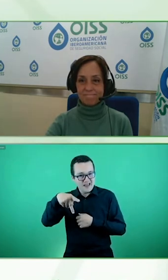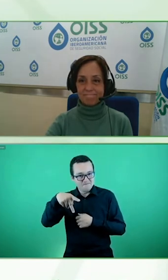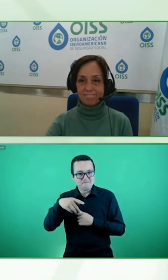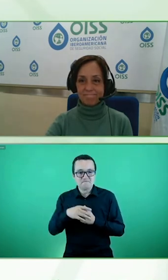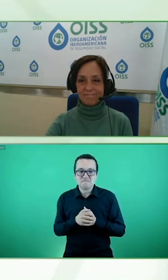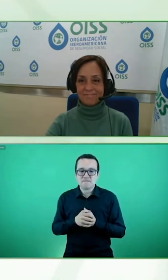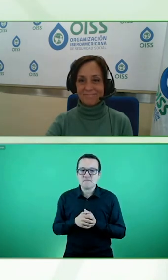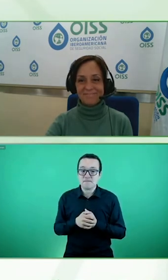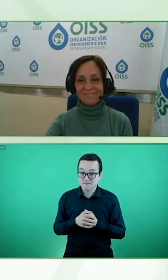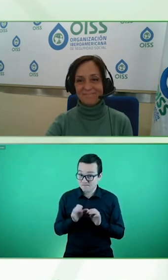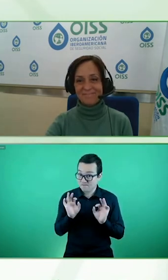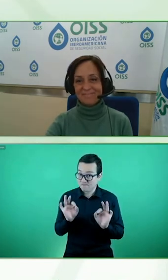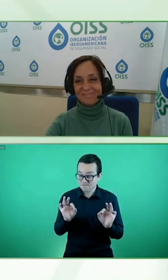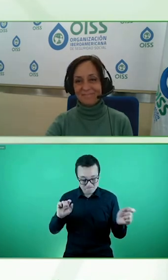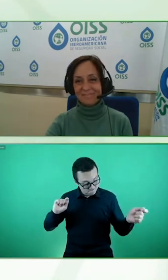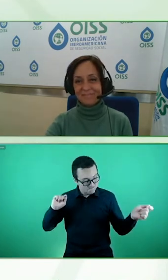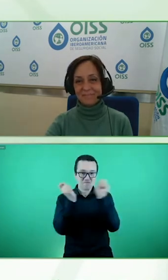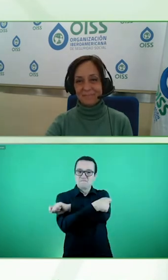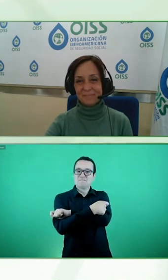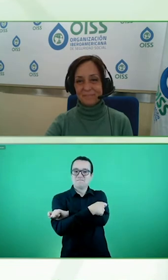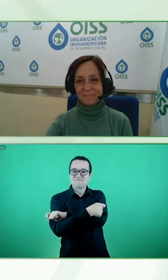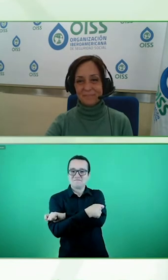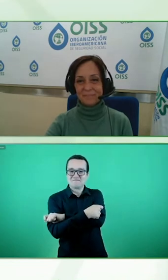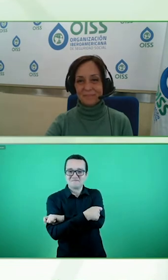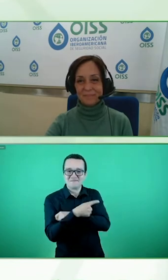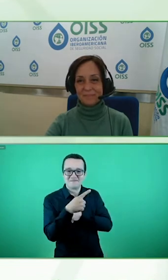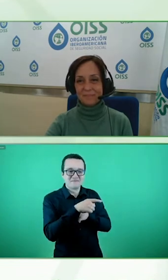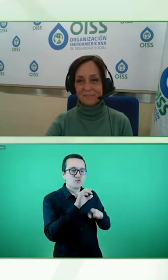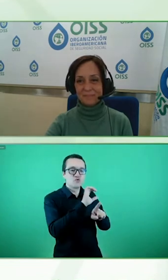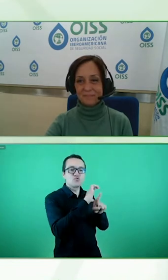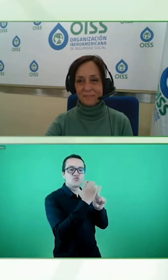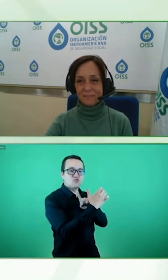de una cultura a otra, pero muy, muy, muy interesante.